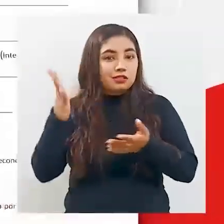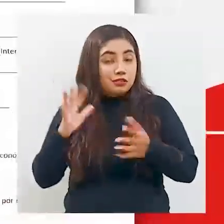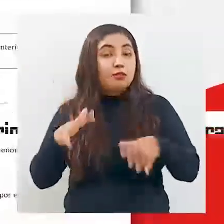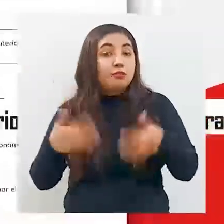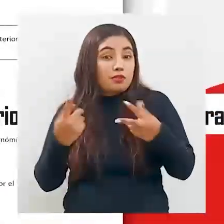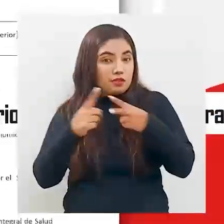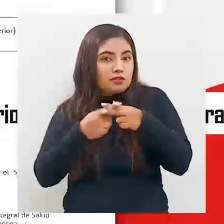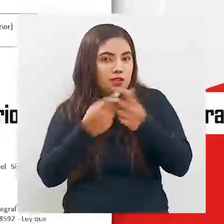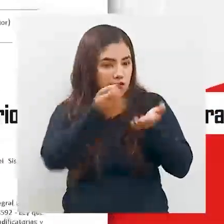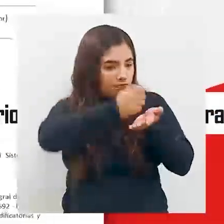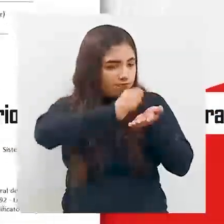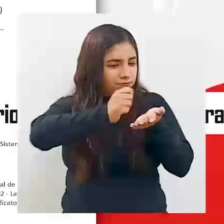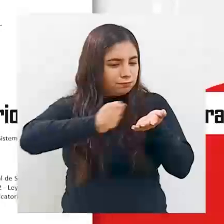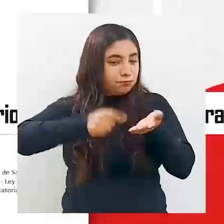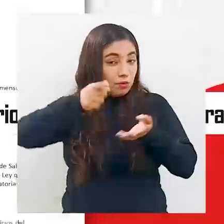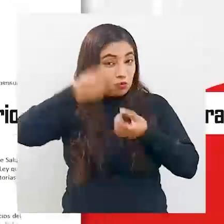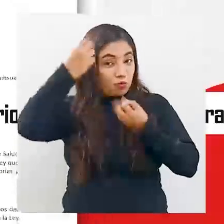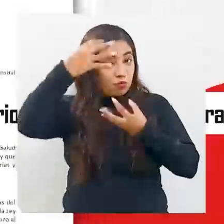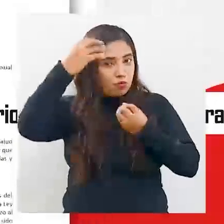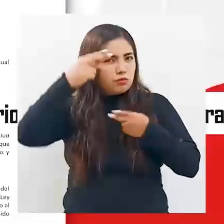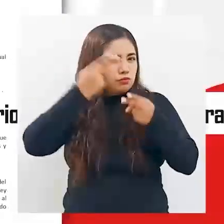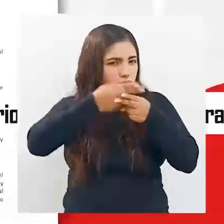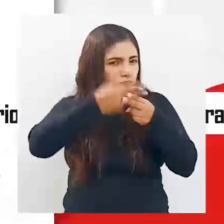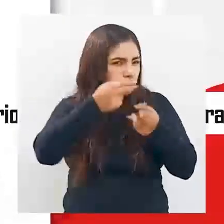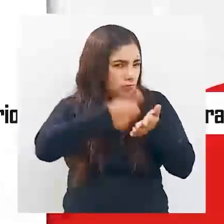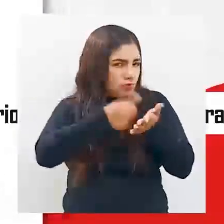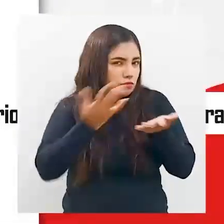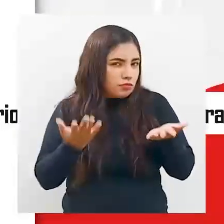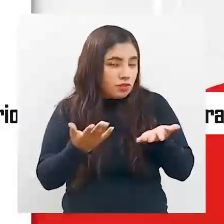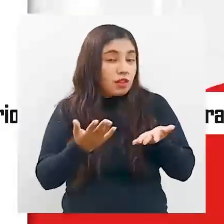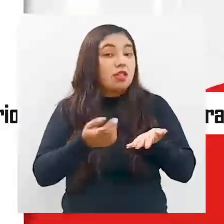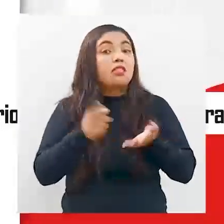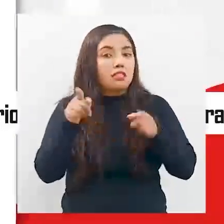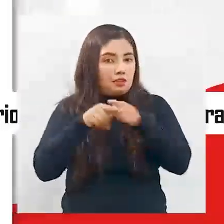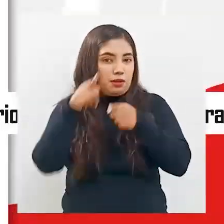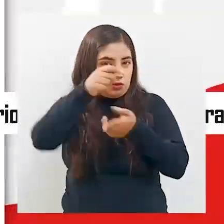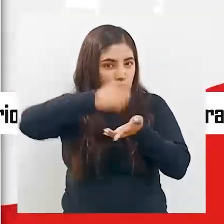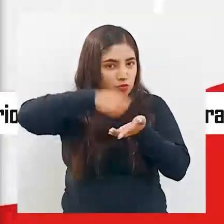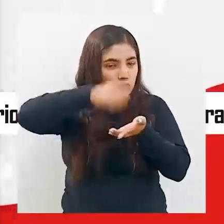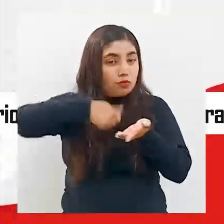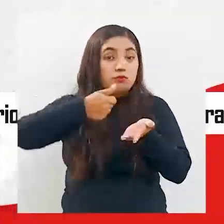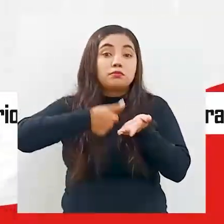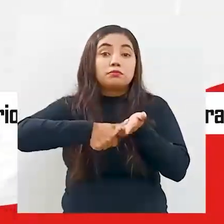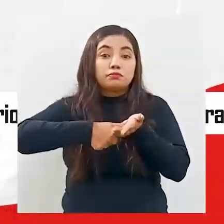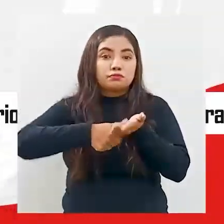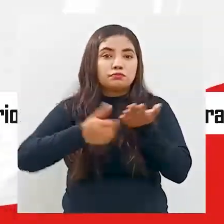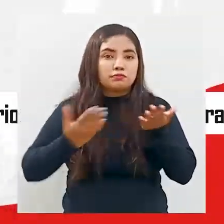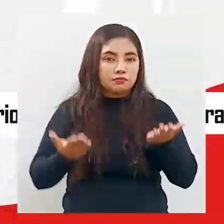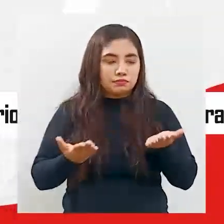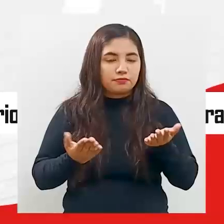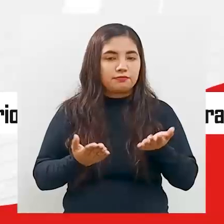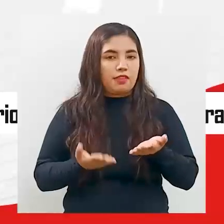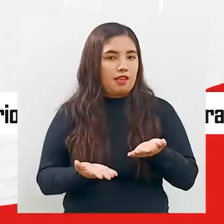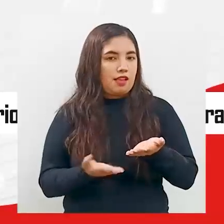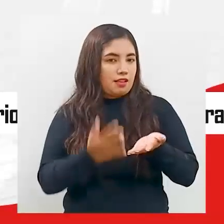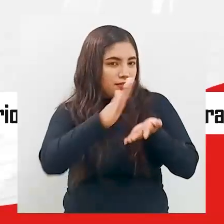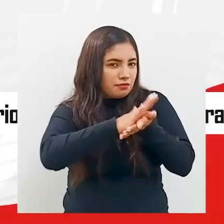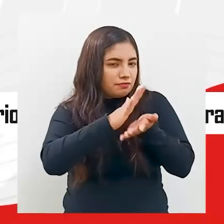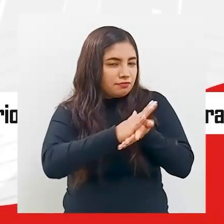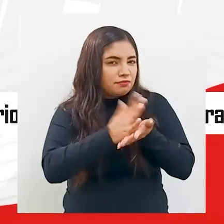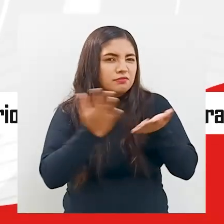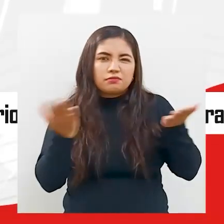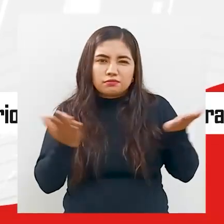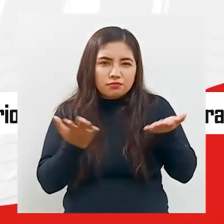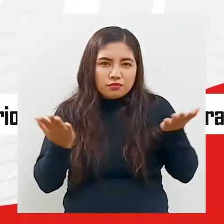inscripción llenando la declaración jurada o formulario 1000, incluyendo tu firma o huella digital. El formulario lo podrás